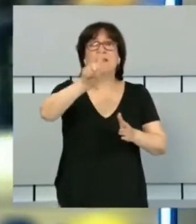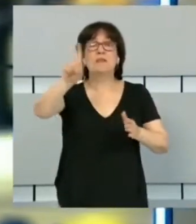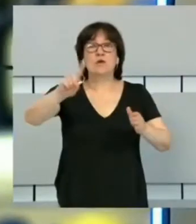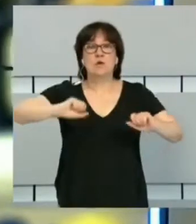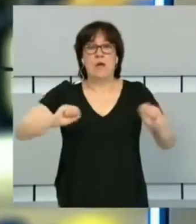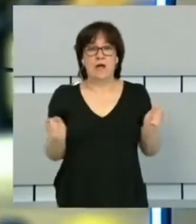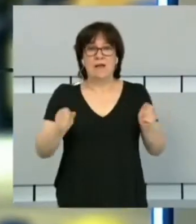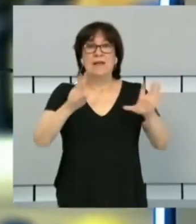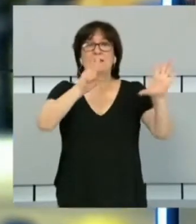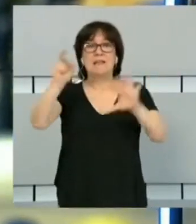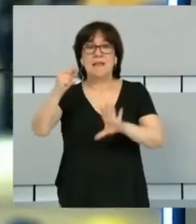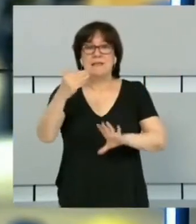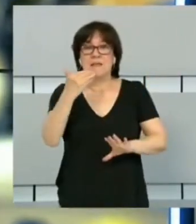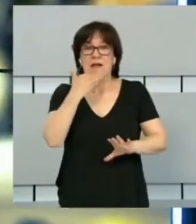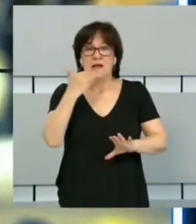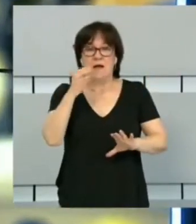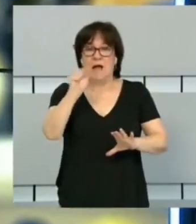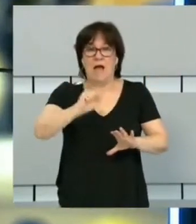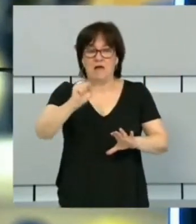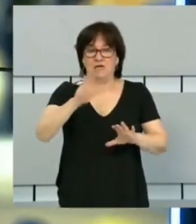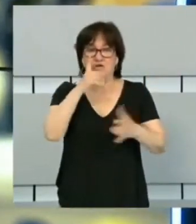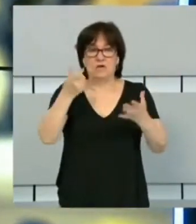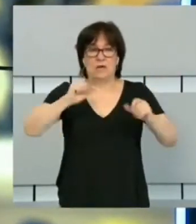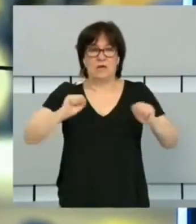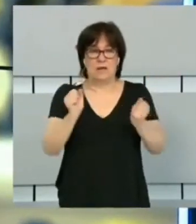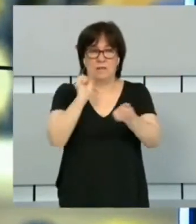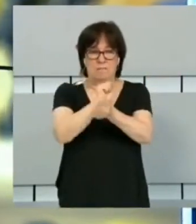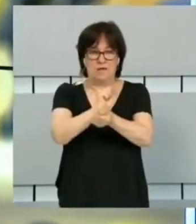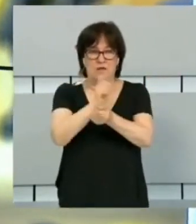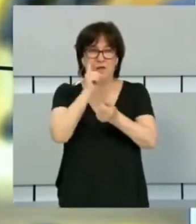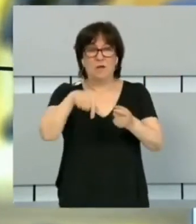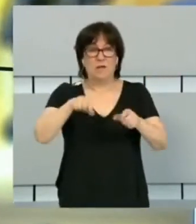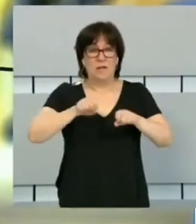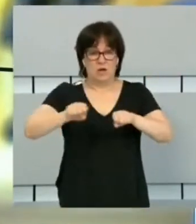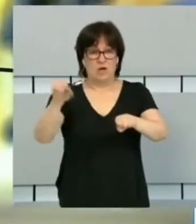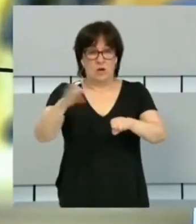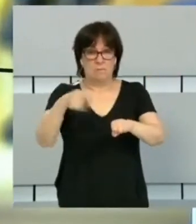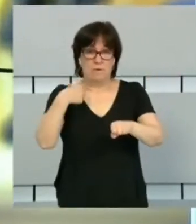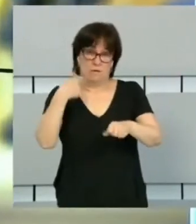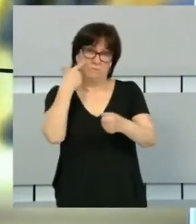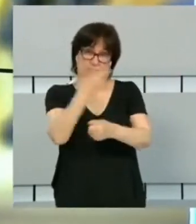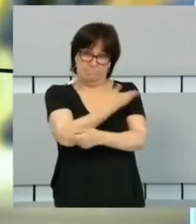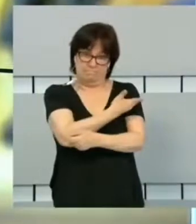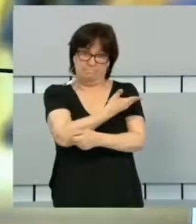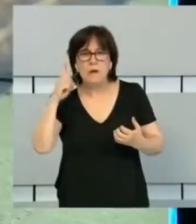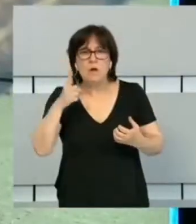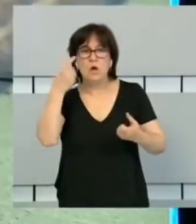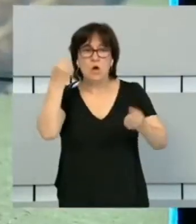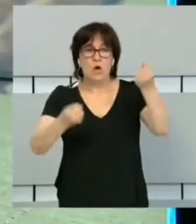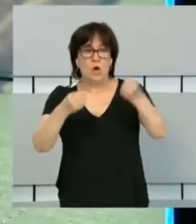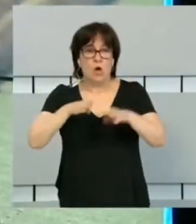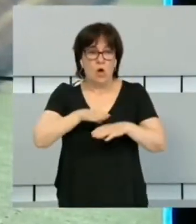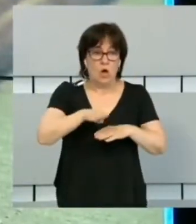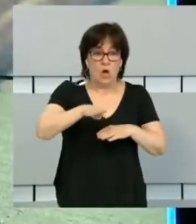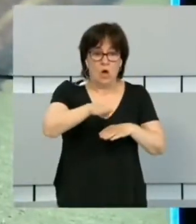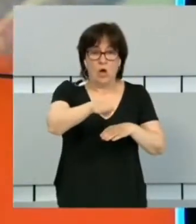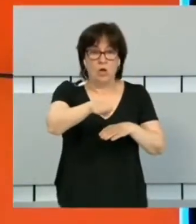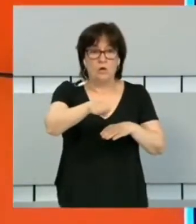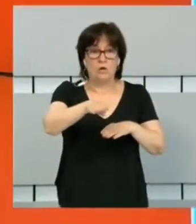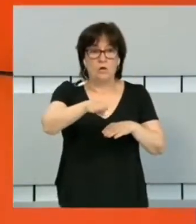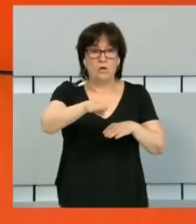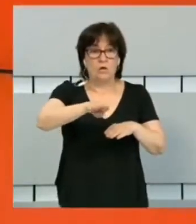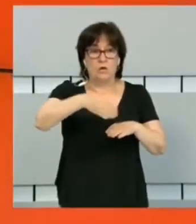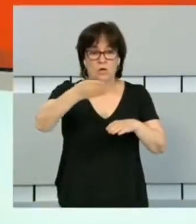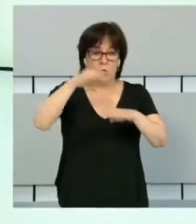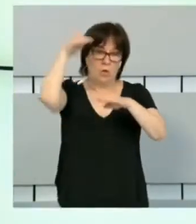y 70 años de prisión. Uno de los últimos robos ha sido en este supermercado que les vamos a mostrar. Se ha salido de la calzada y ha